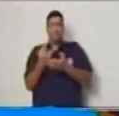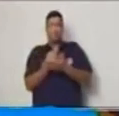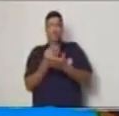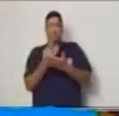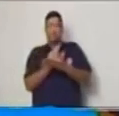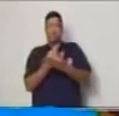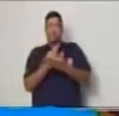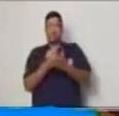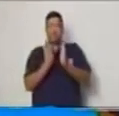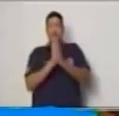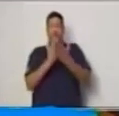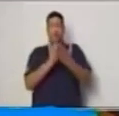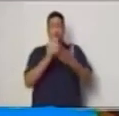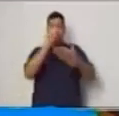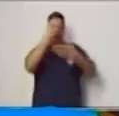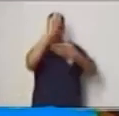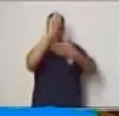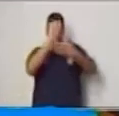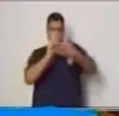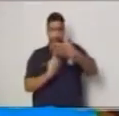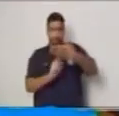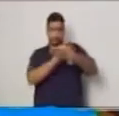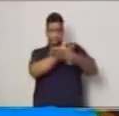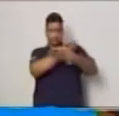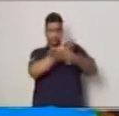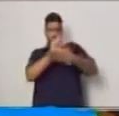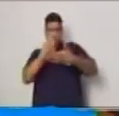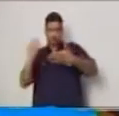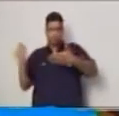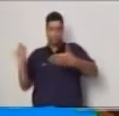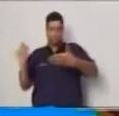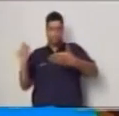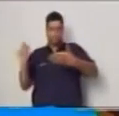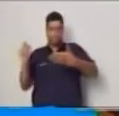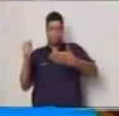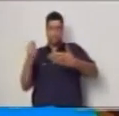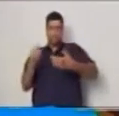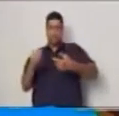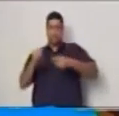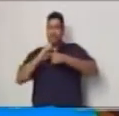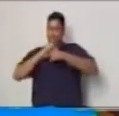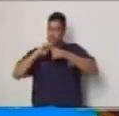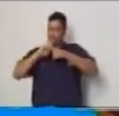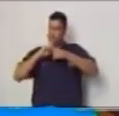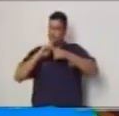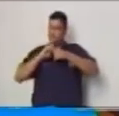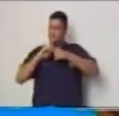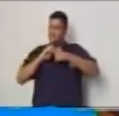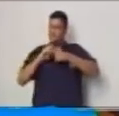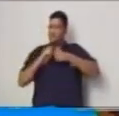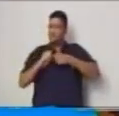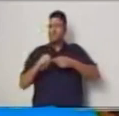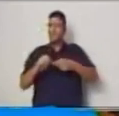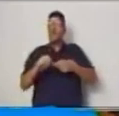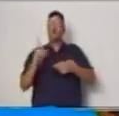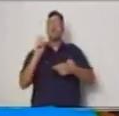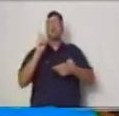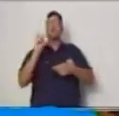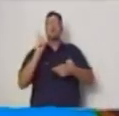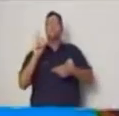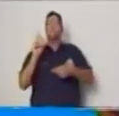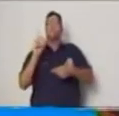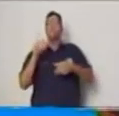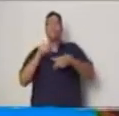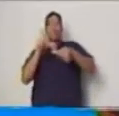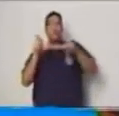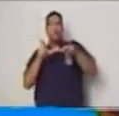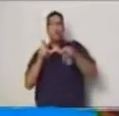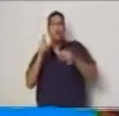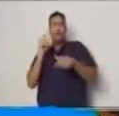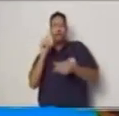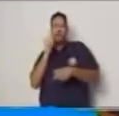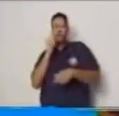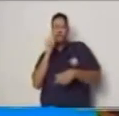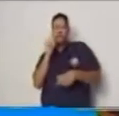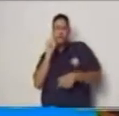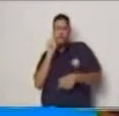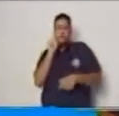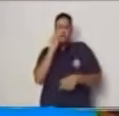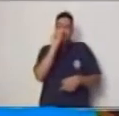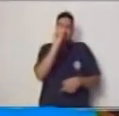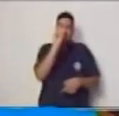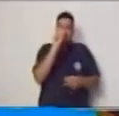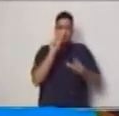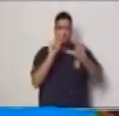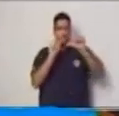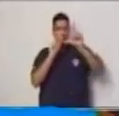o mayor tiempo porque debes develar porque la ubicación de los puntos puedan coincidir hacer una